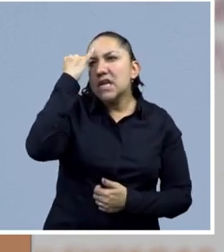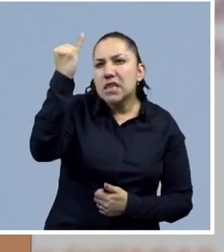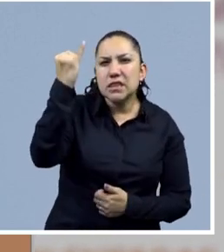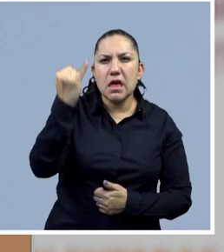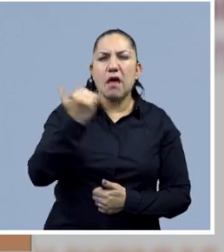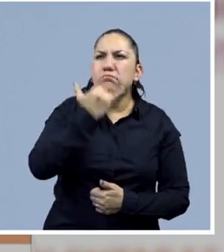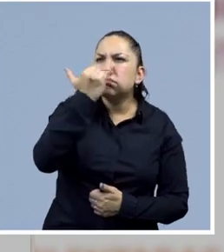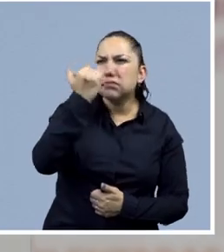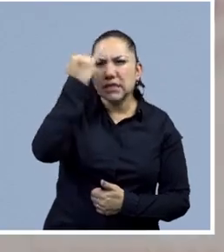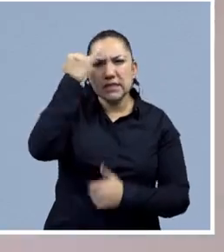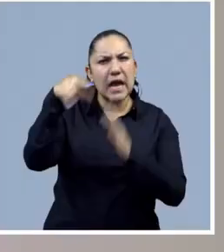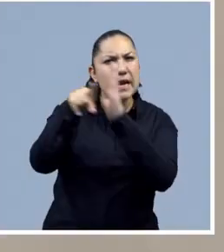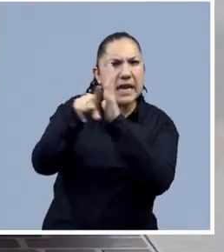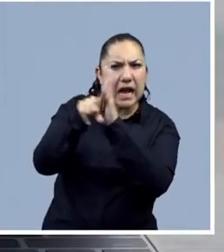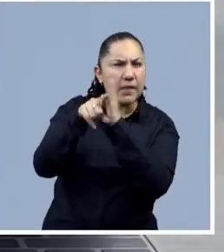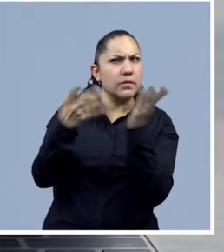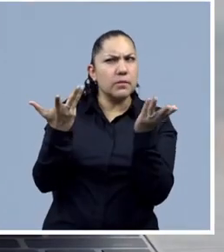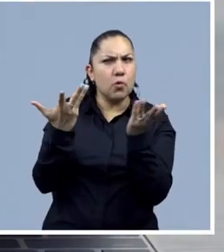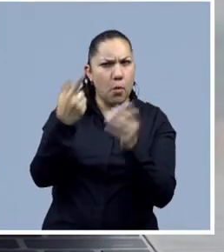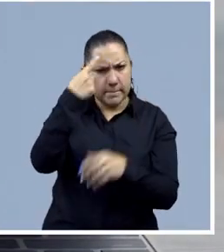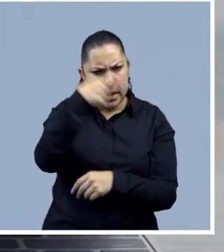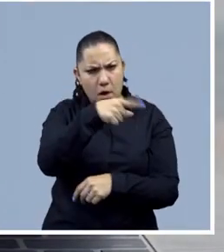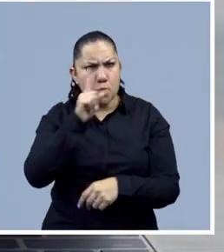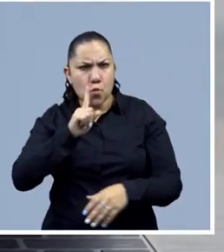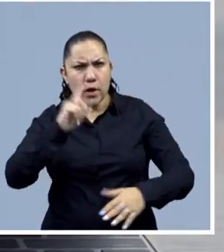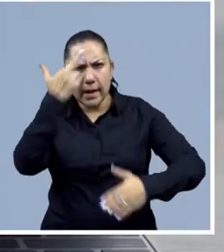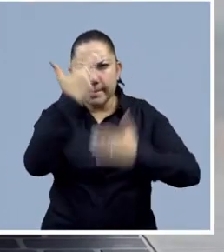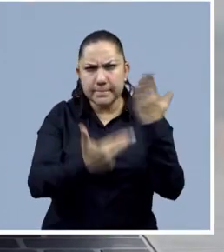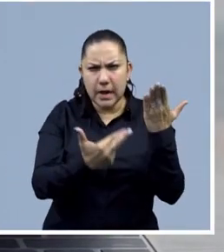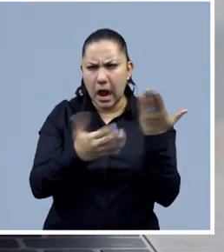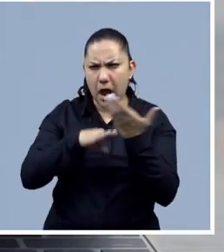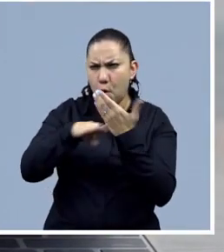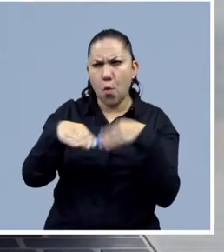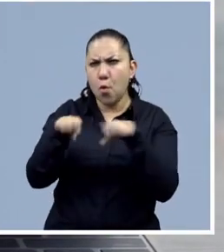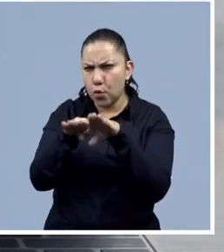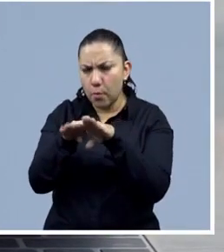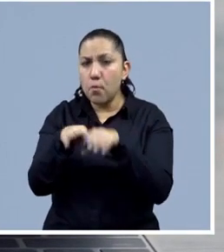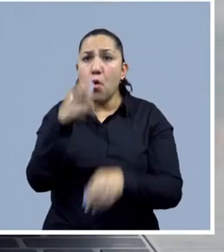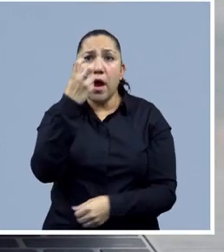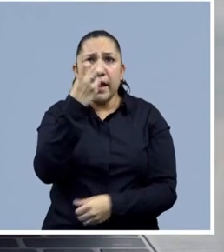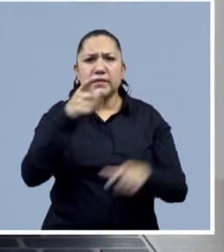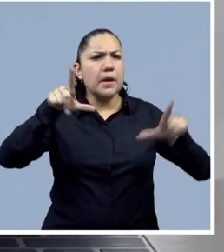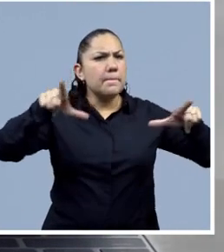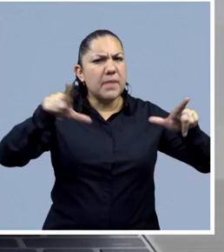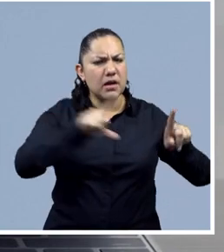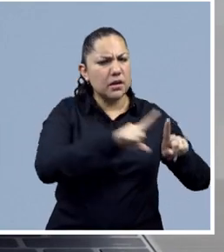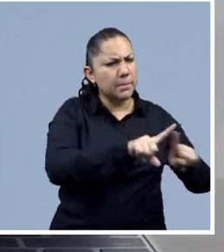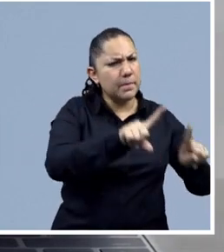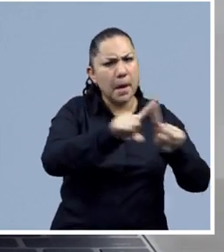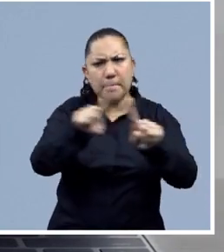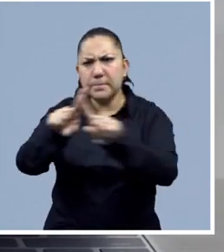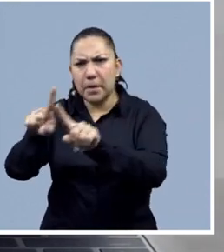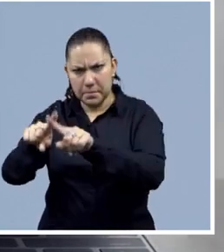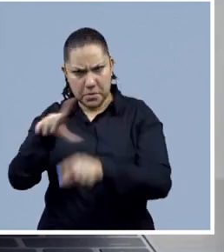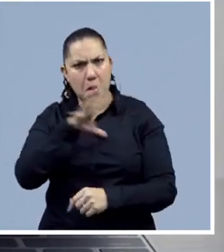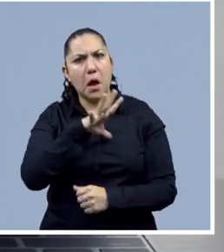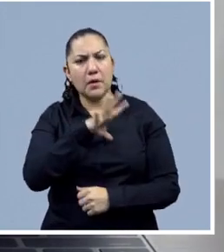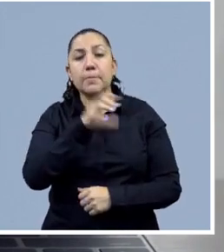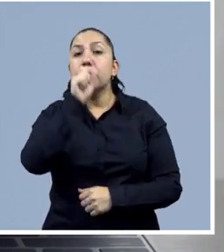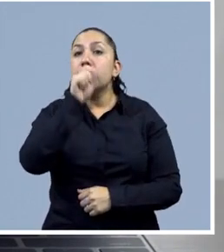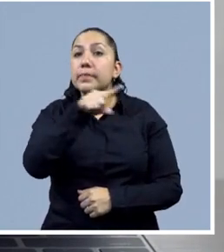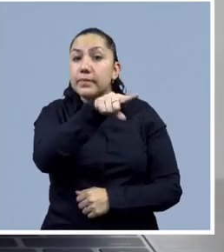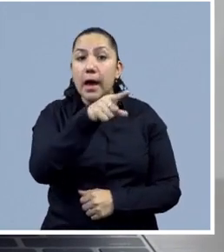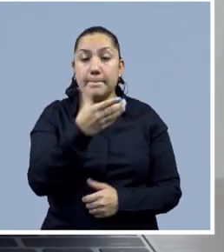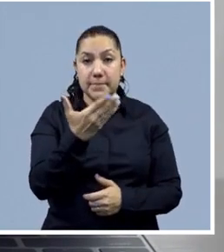La violencia violencia de género, entre otros textos. Más de 21.000 recursos bibliográficos de búsqueda libre se encuentran disponibles y de